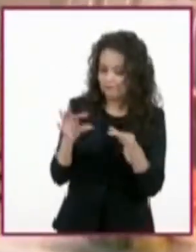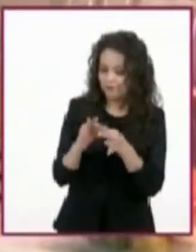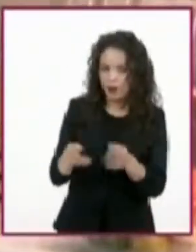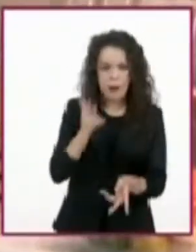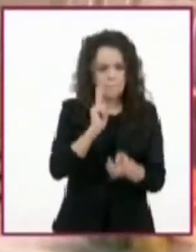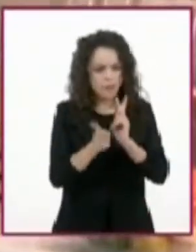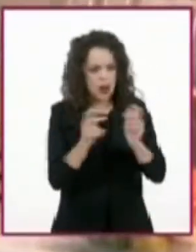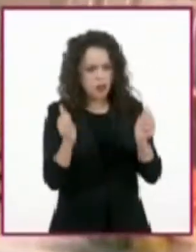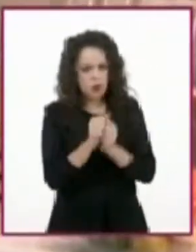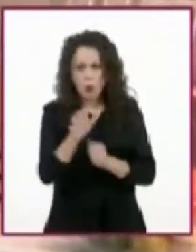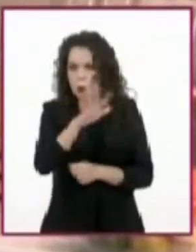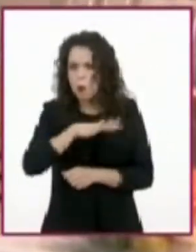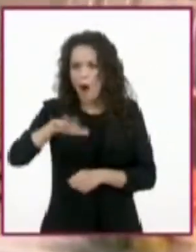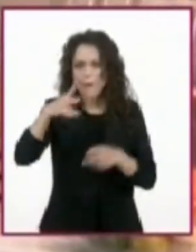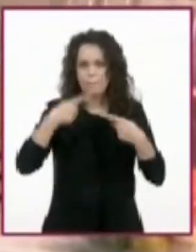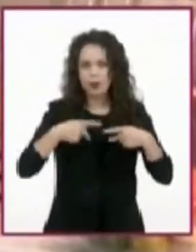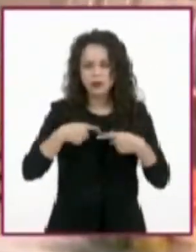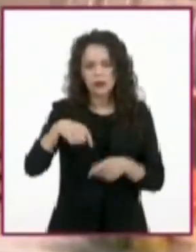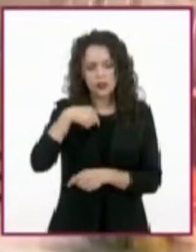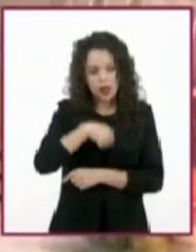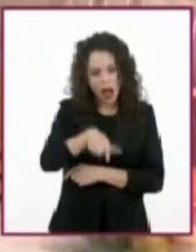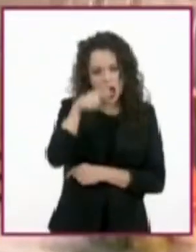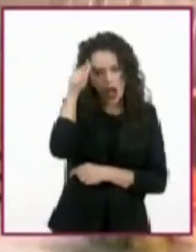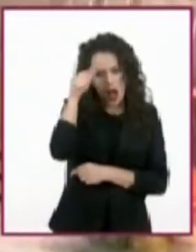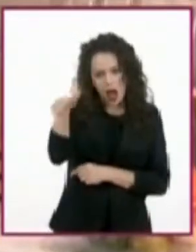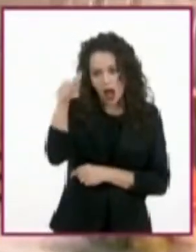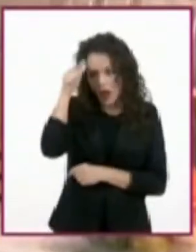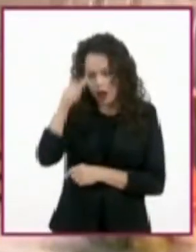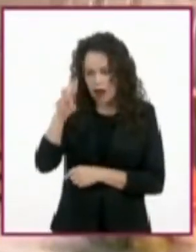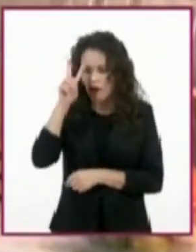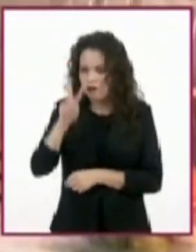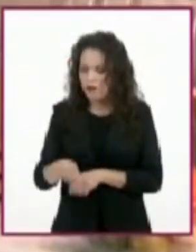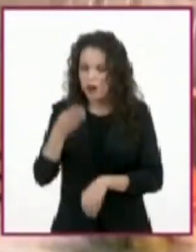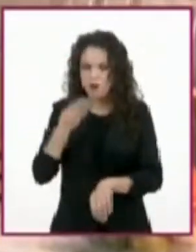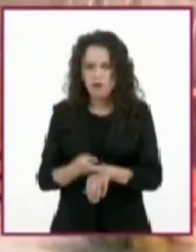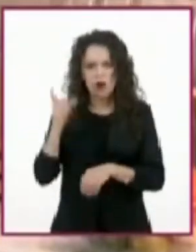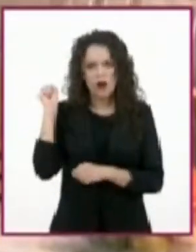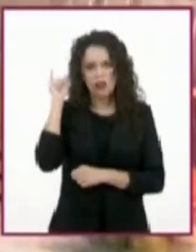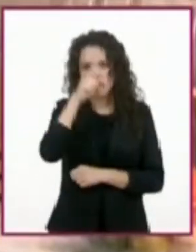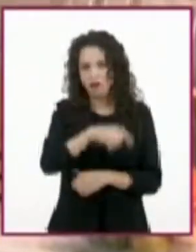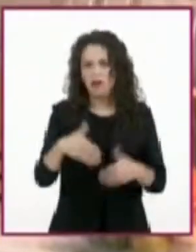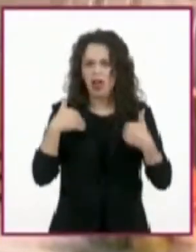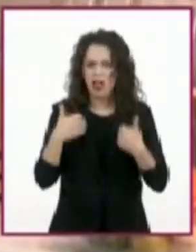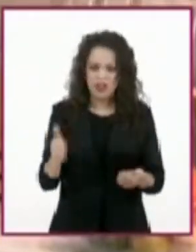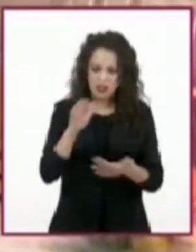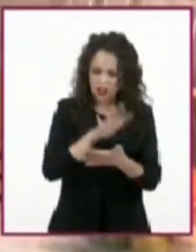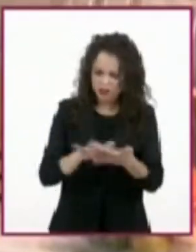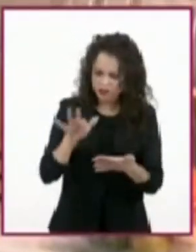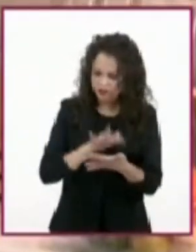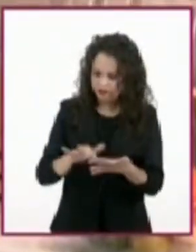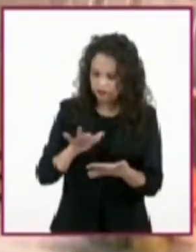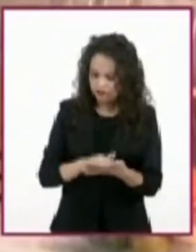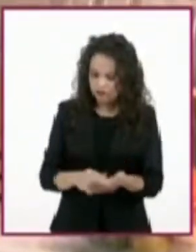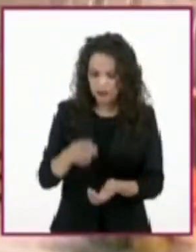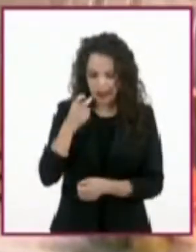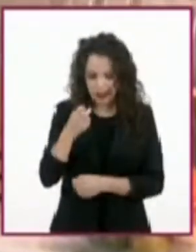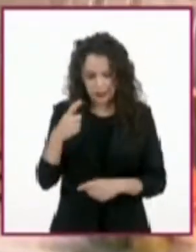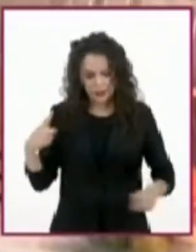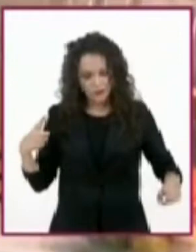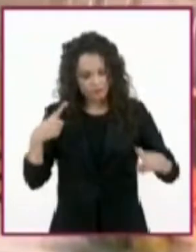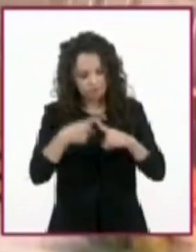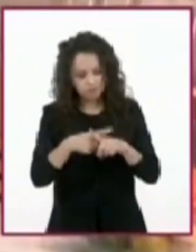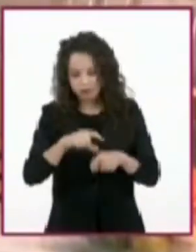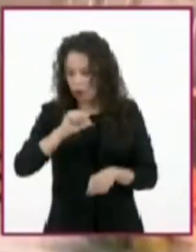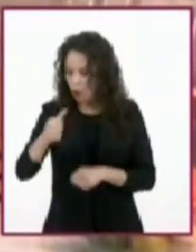público me he dado cuenta que las dificultades para comprender los textos escritos afectan la redacción de nuevos textos e incluso